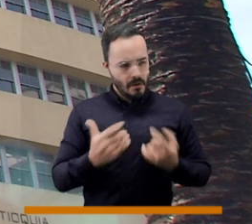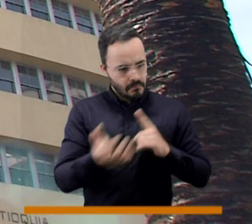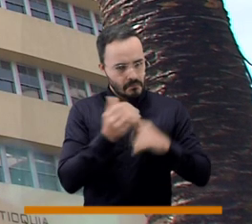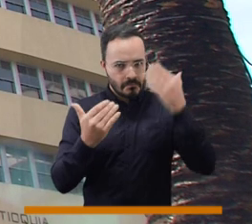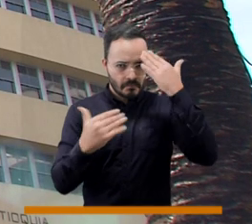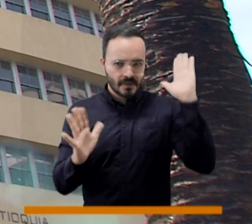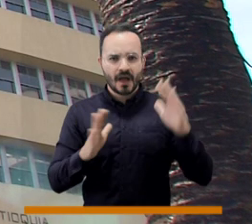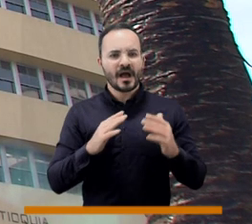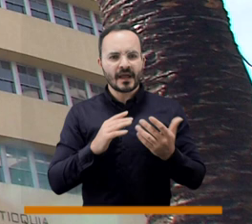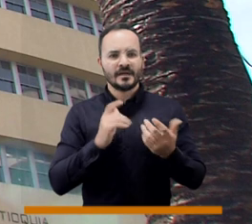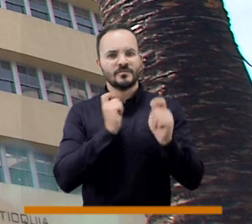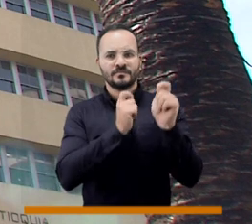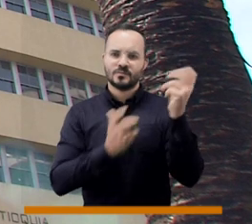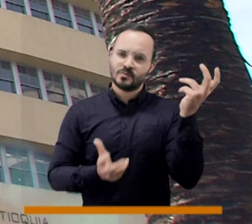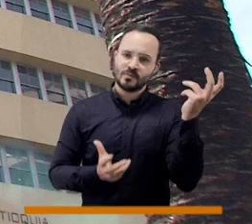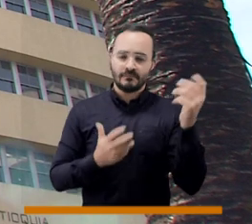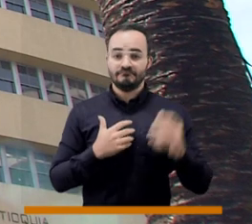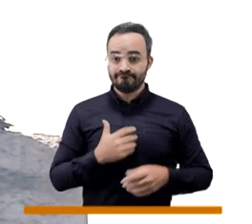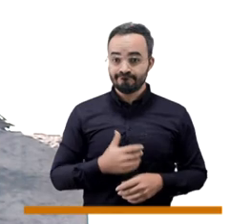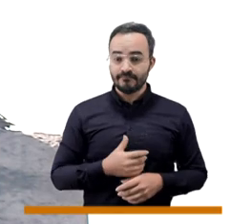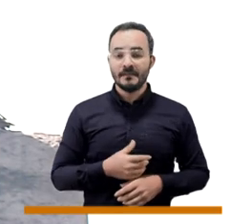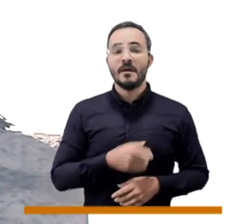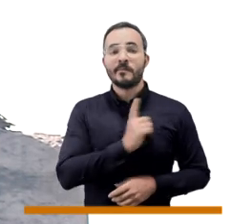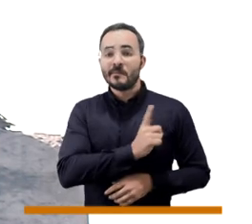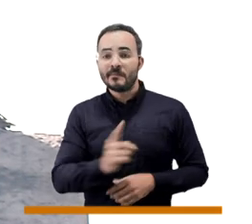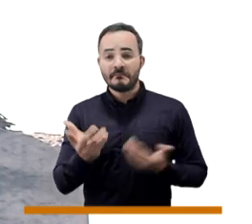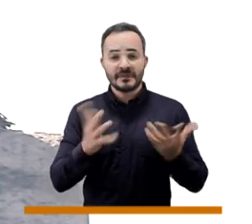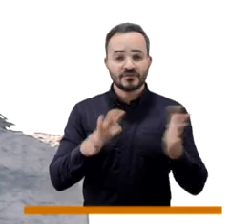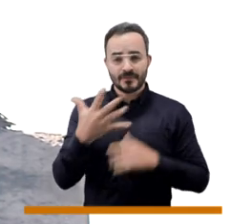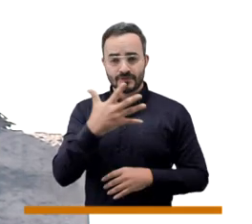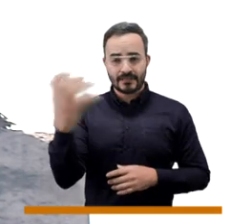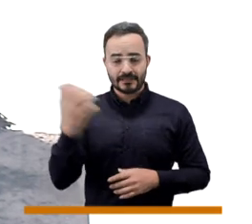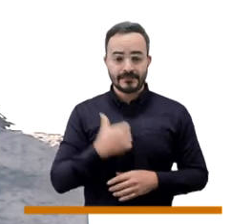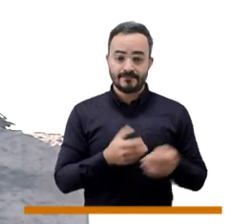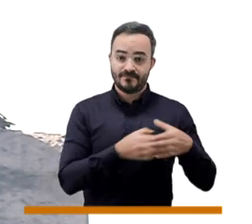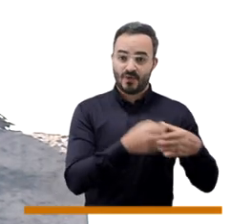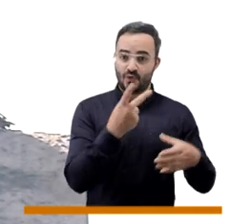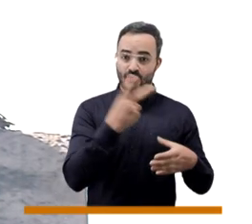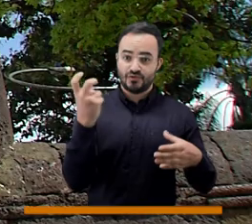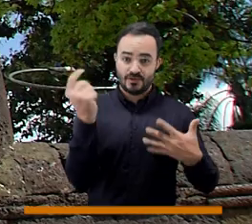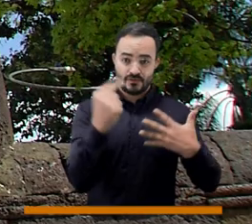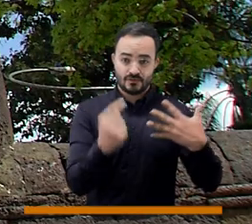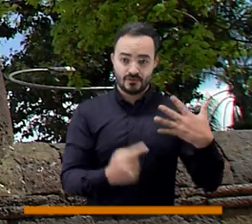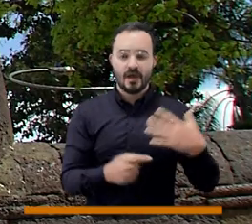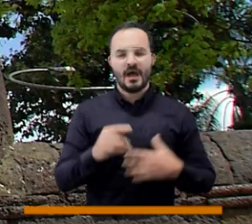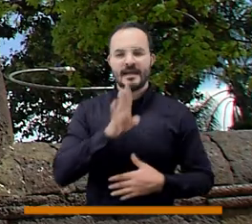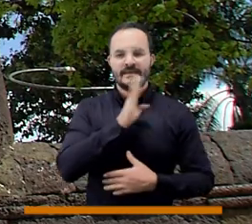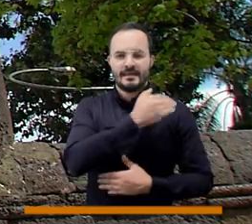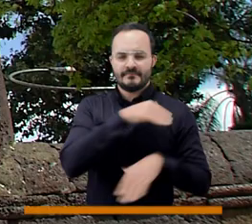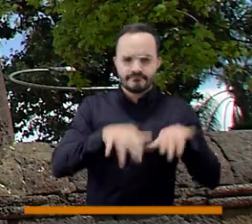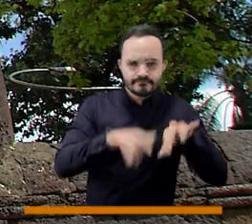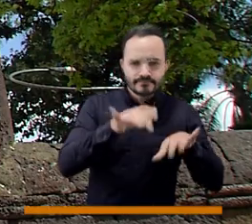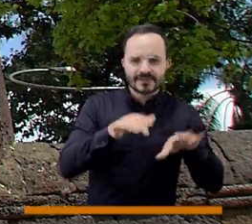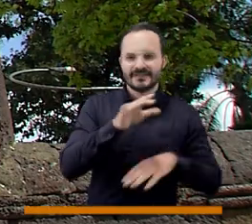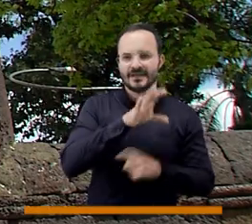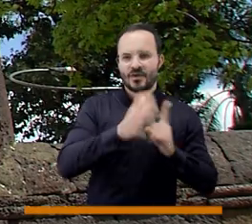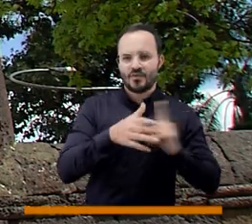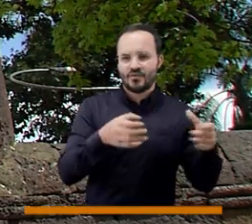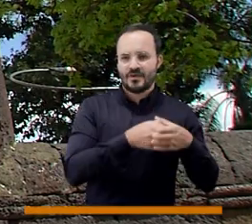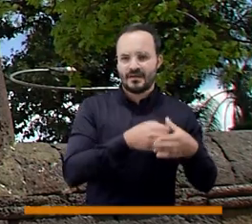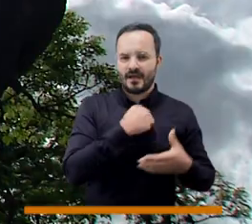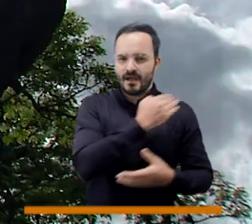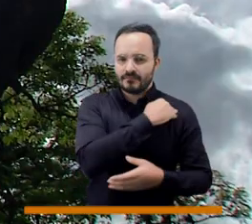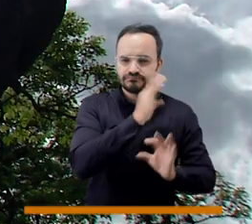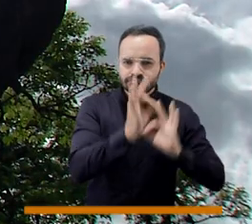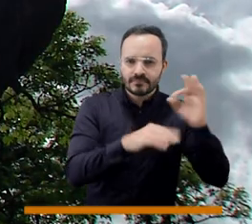Medellín tiene cerca de 500 esculturas. Unas 200 de ellas están bajo el inventario de la Secretaría de Cultura y